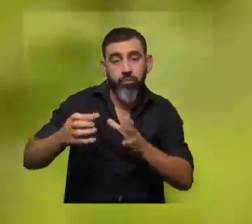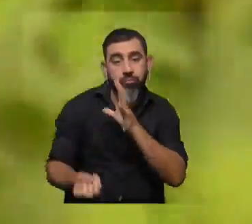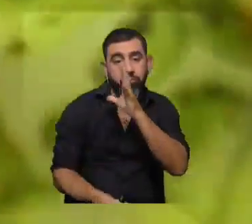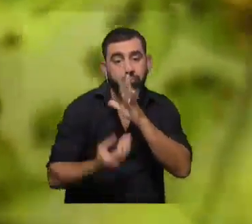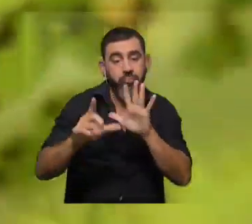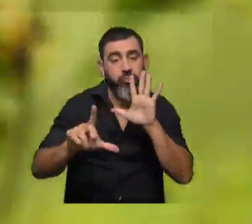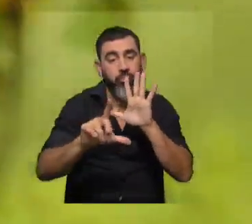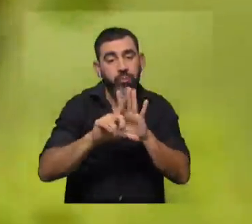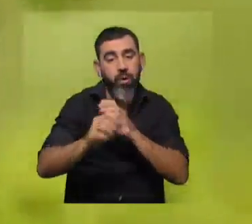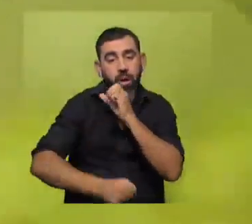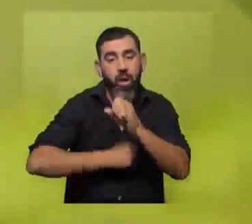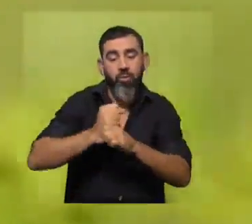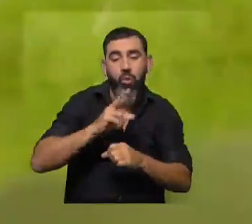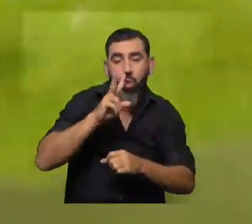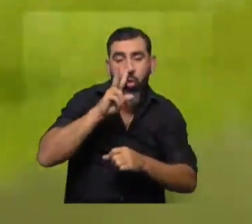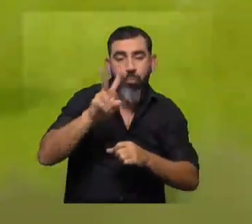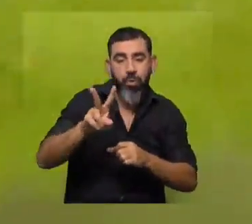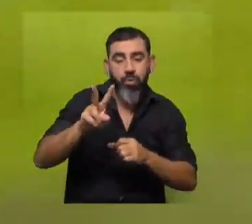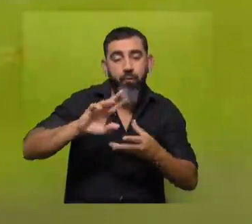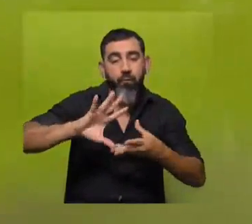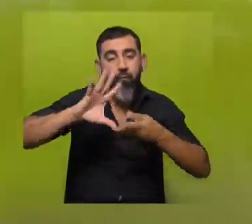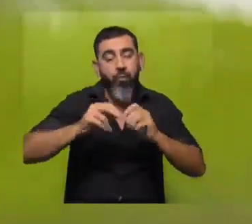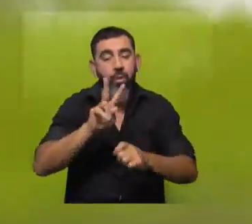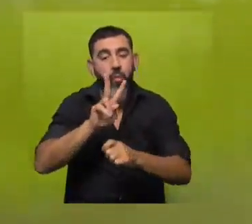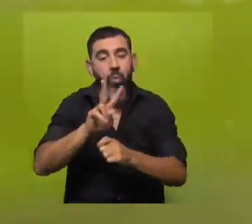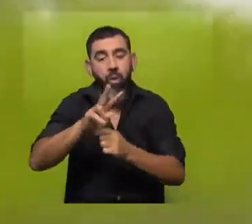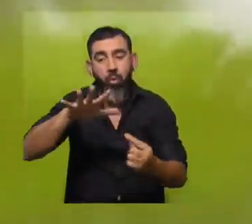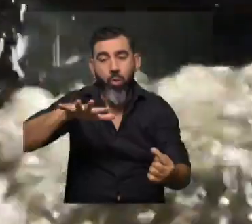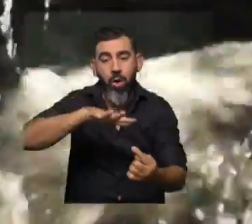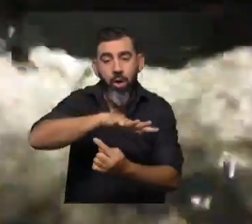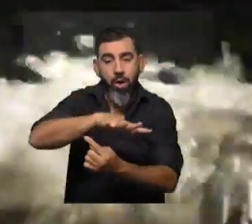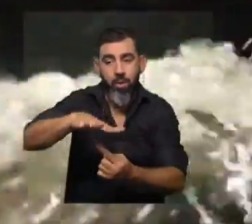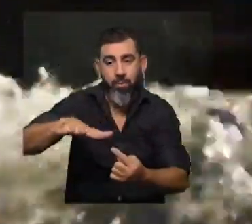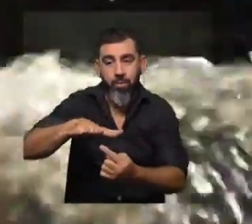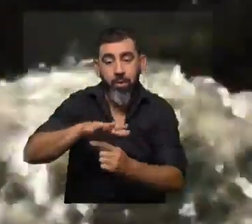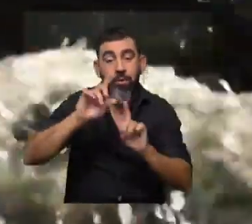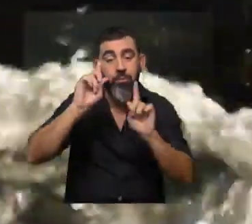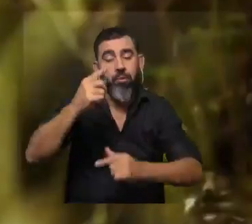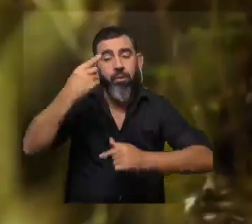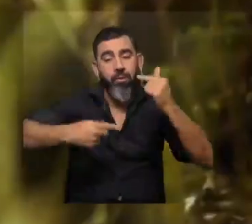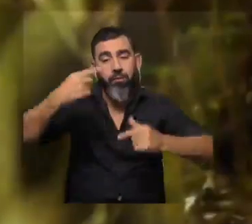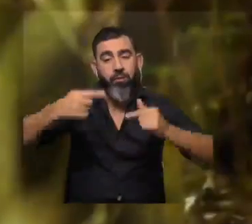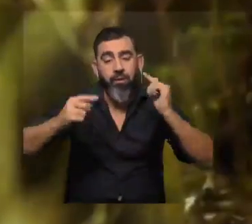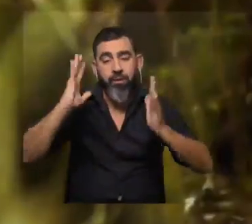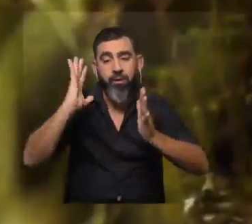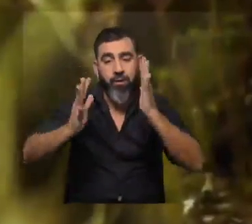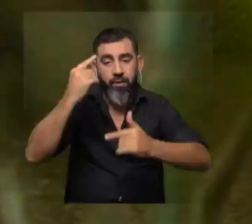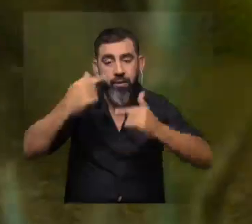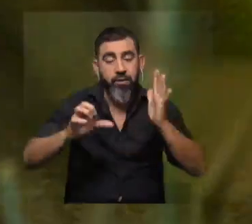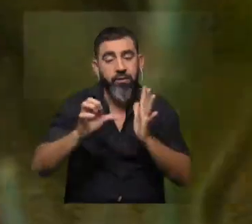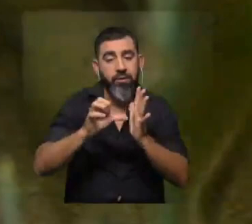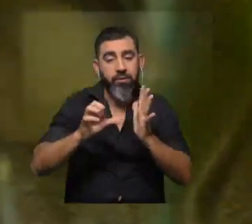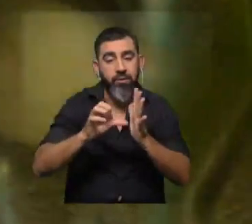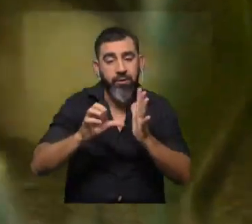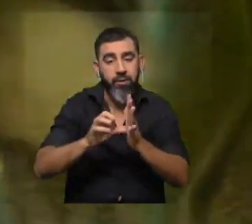2000, se ha posicionado como una herramienta para el cuidado del ambiente, en particular en la diversidad de paisajes, ecosistemas,